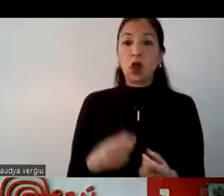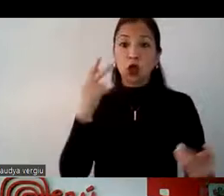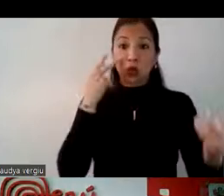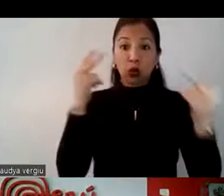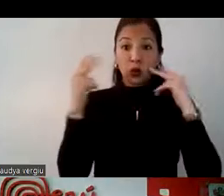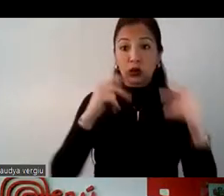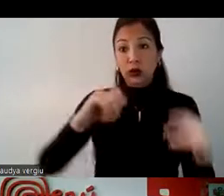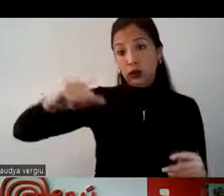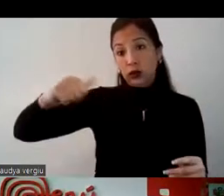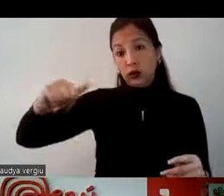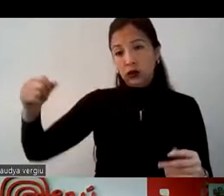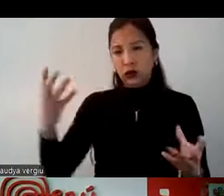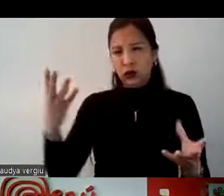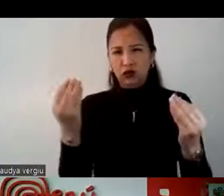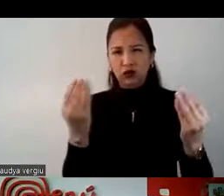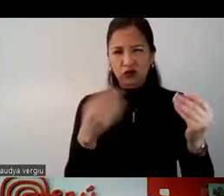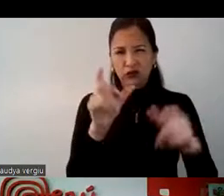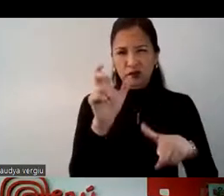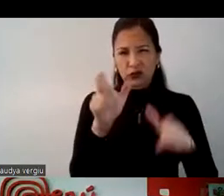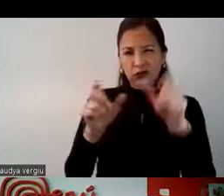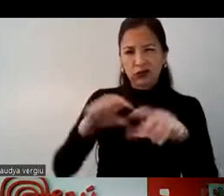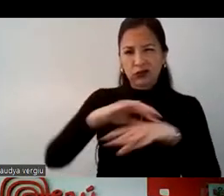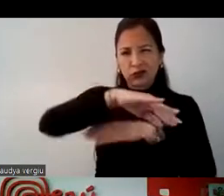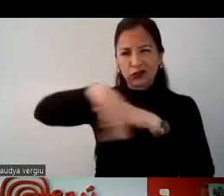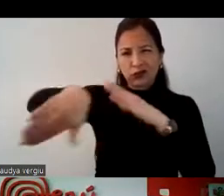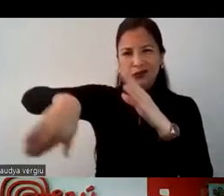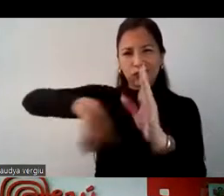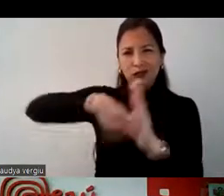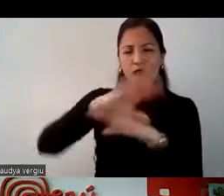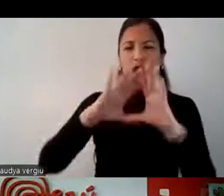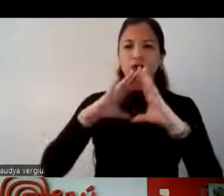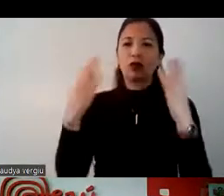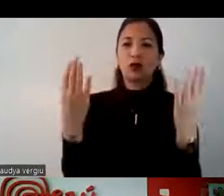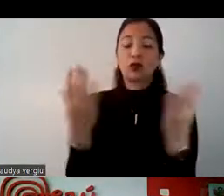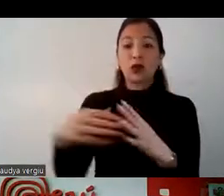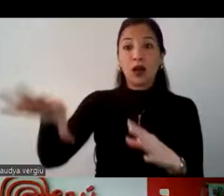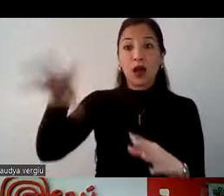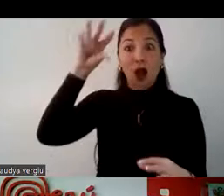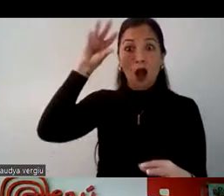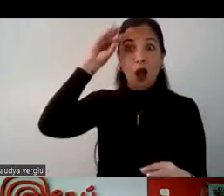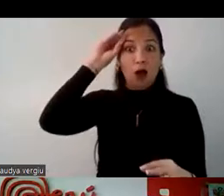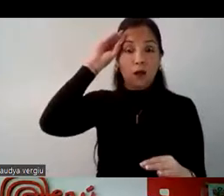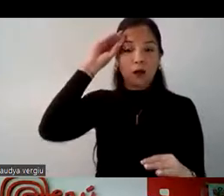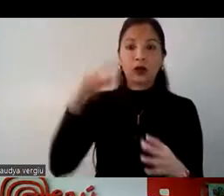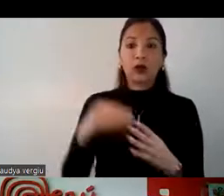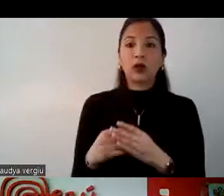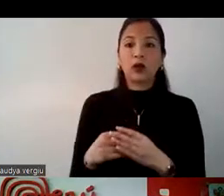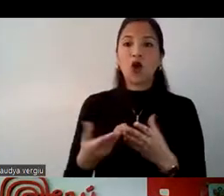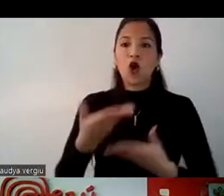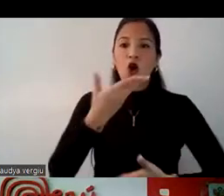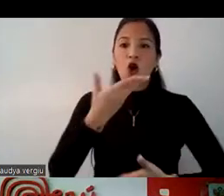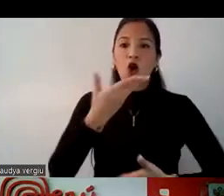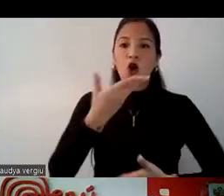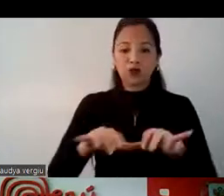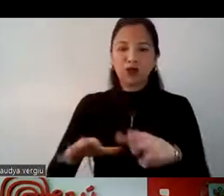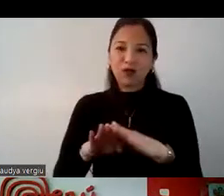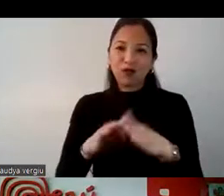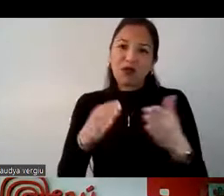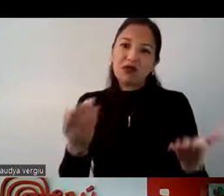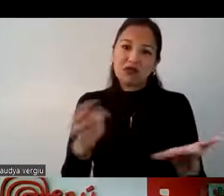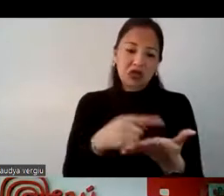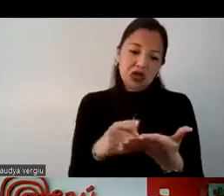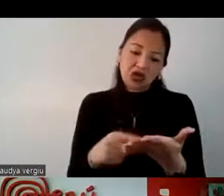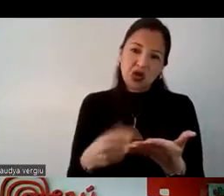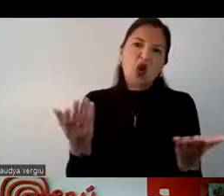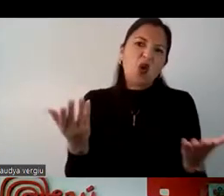al igual que muchos de nosotros y en todo el mundo, hemos, hemos aprendido a convivir con la tecnología, ¿no? Debido